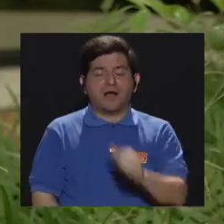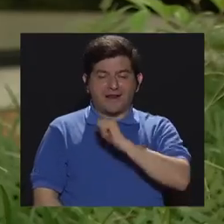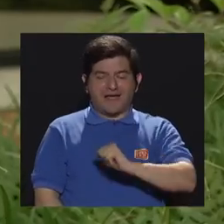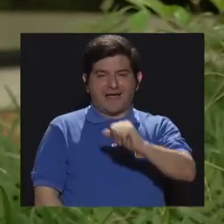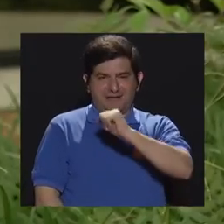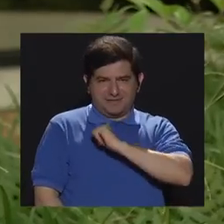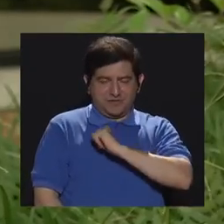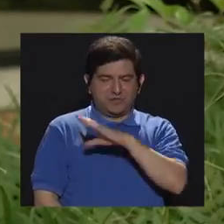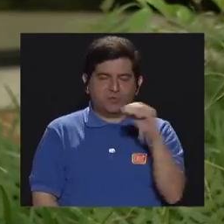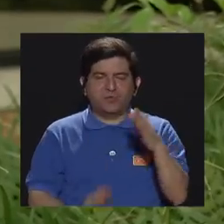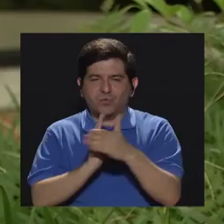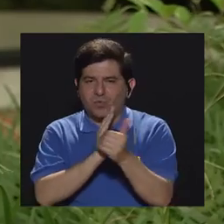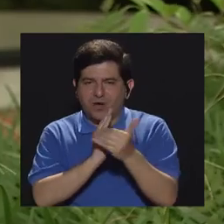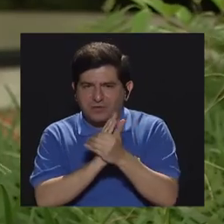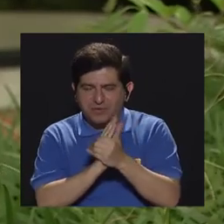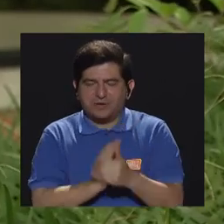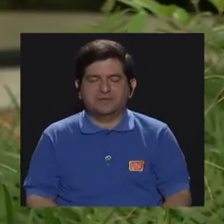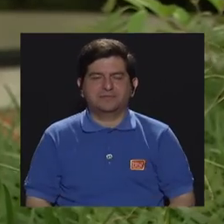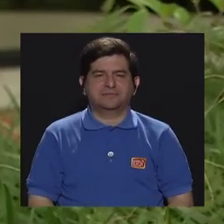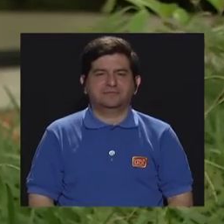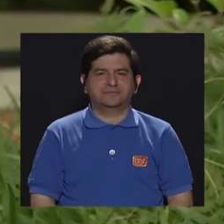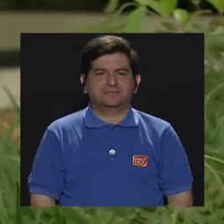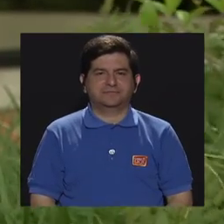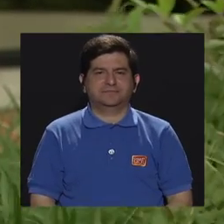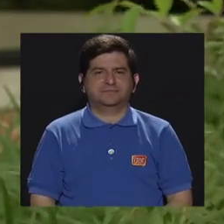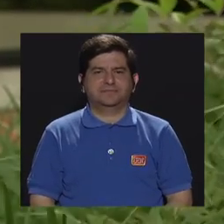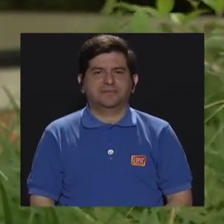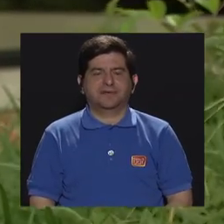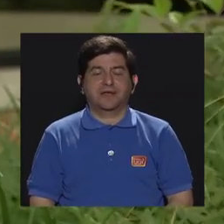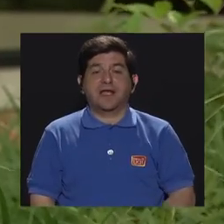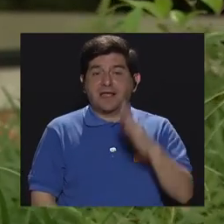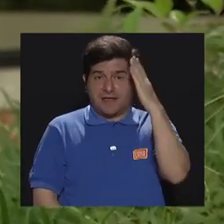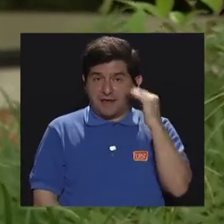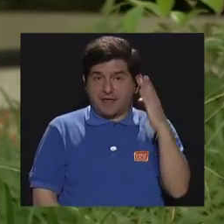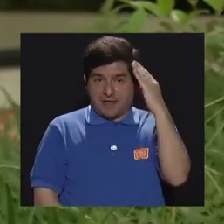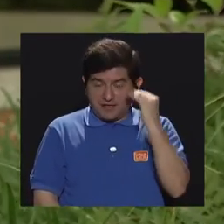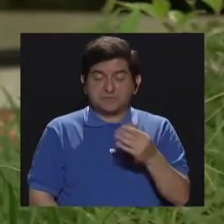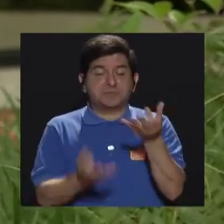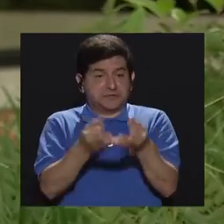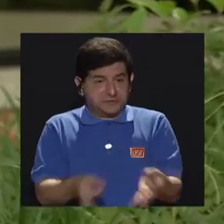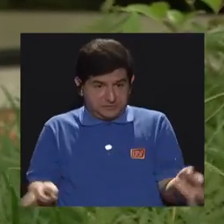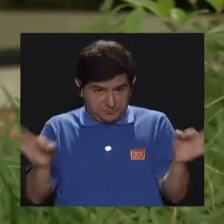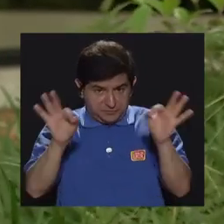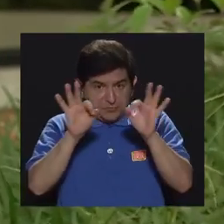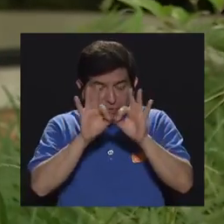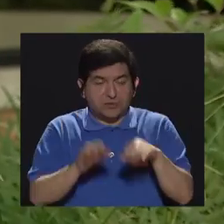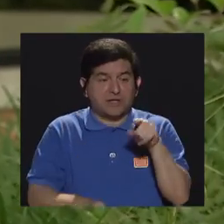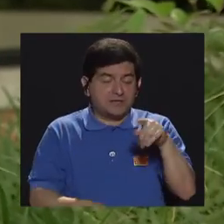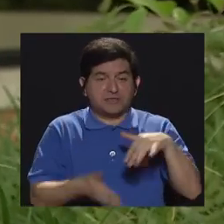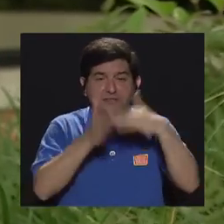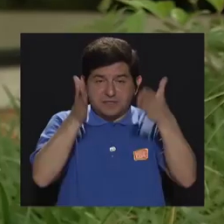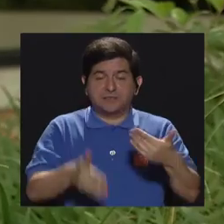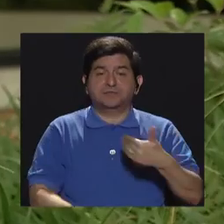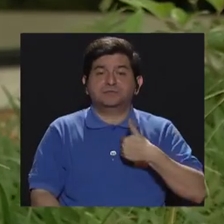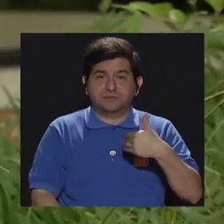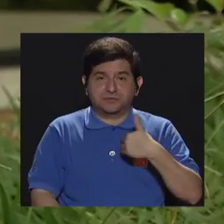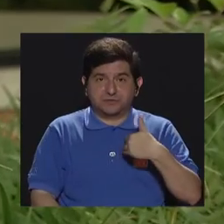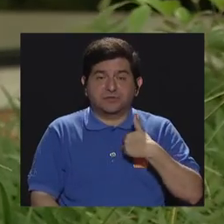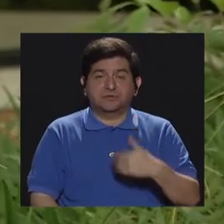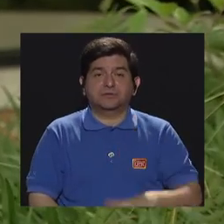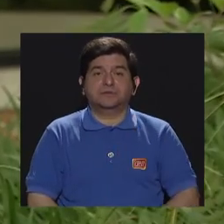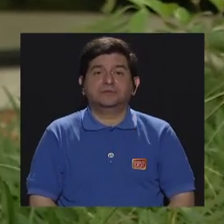también las experiencias significativas que tiene el estudiante